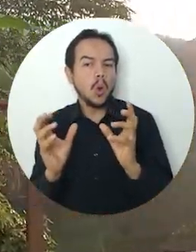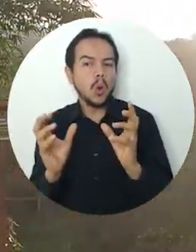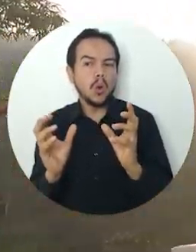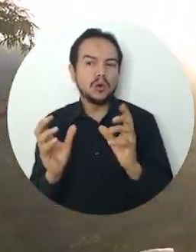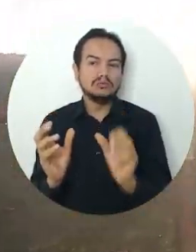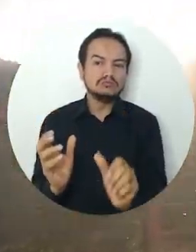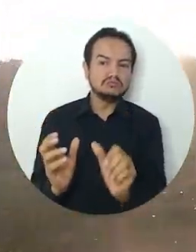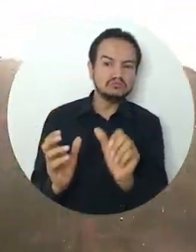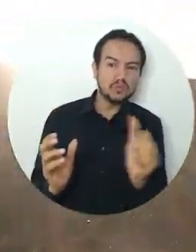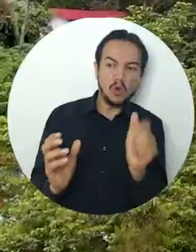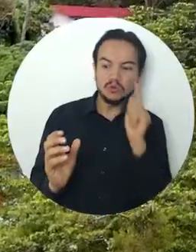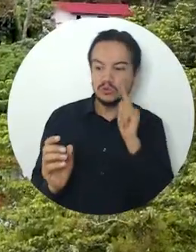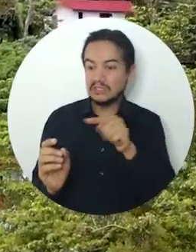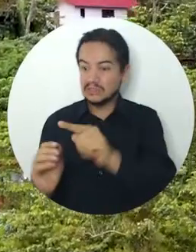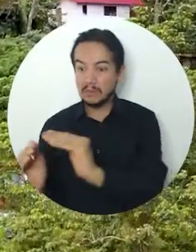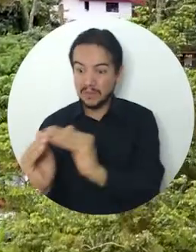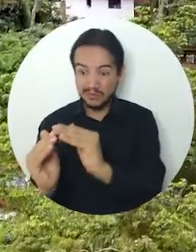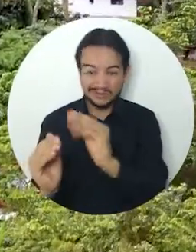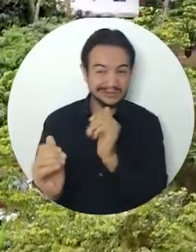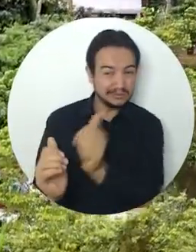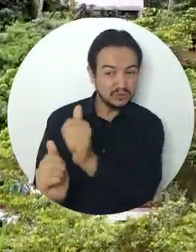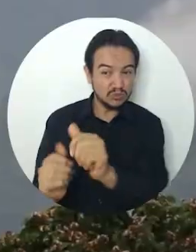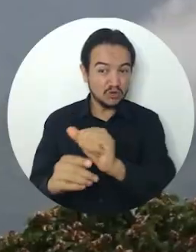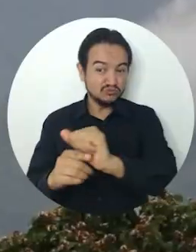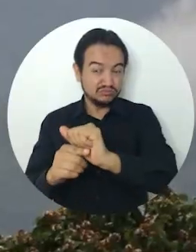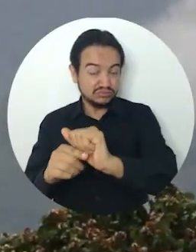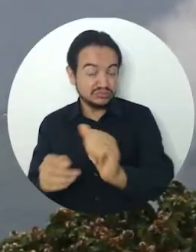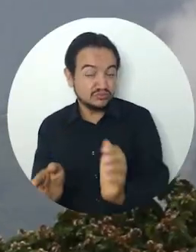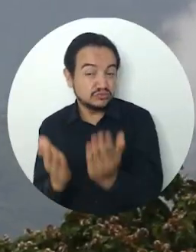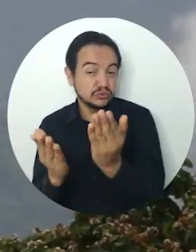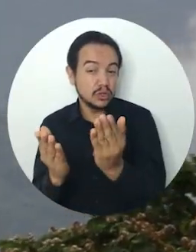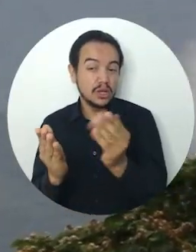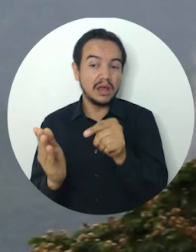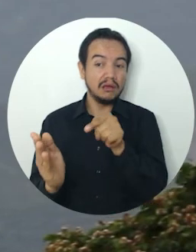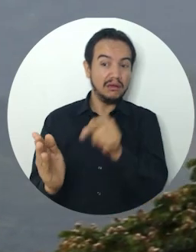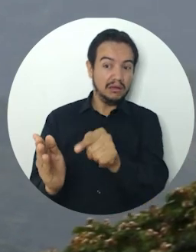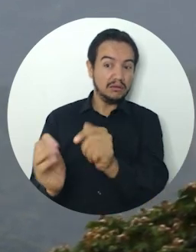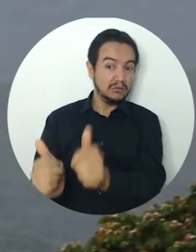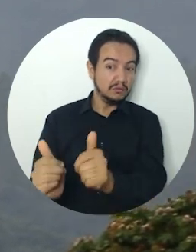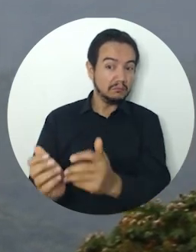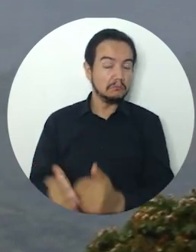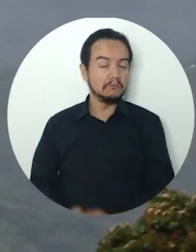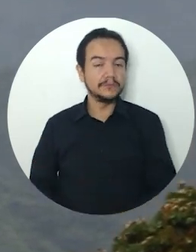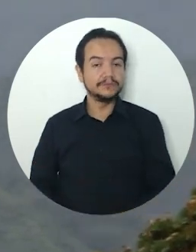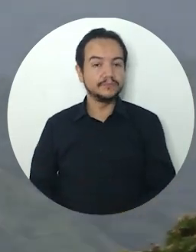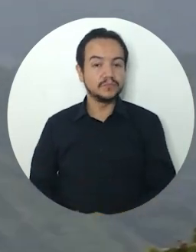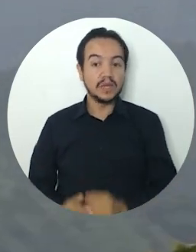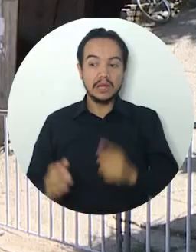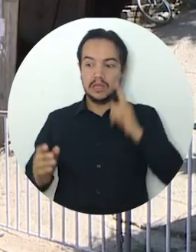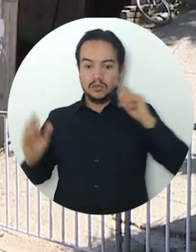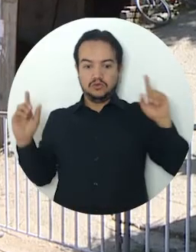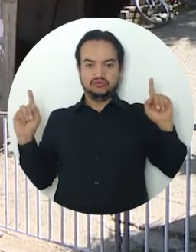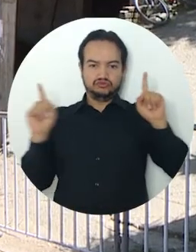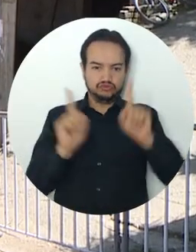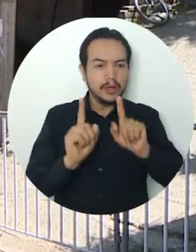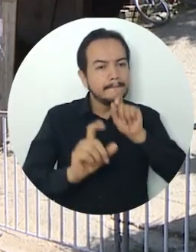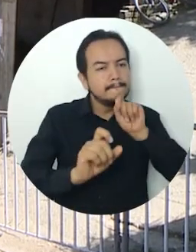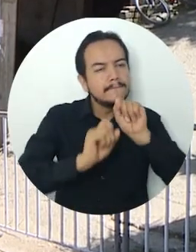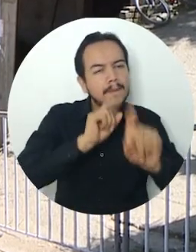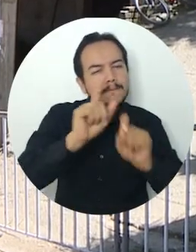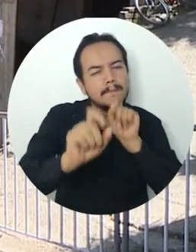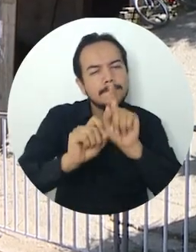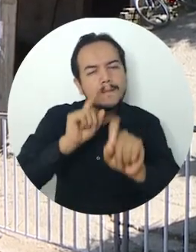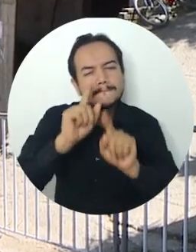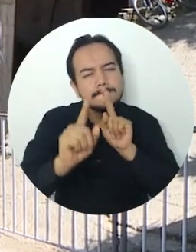comunidades locales de Minca y si realmente se desarrolló el turismo comunitario. Después de tres meses de